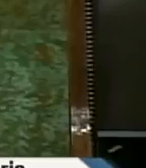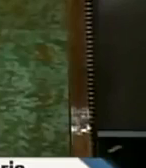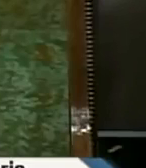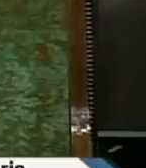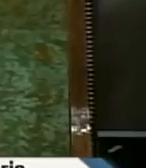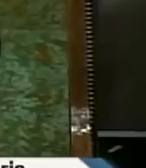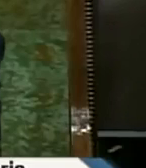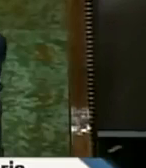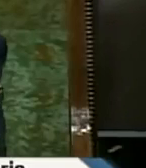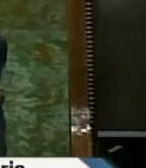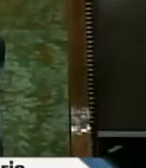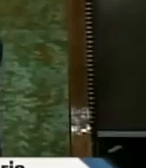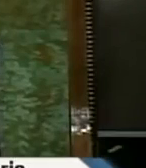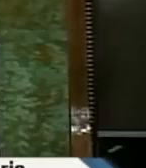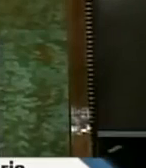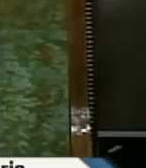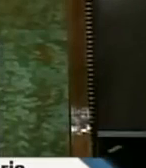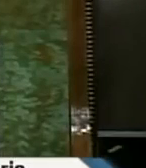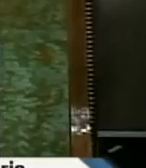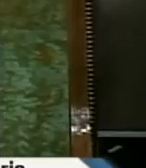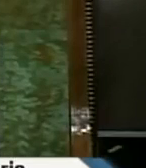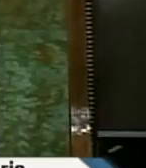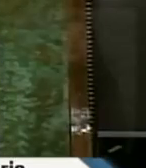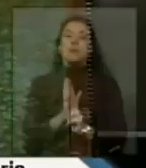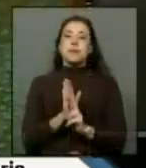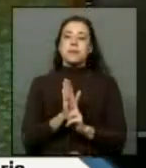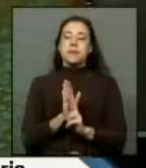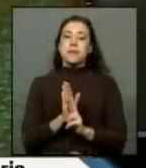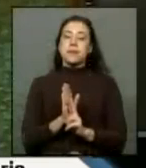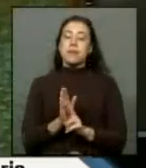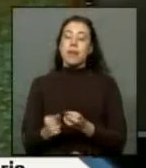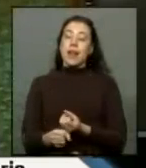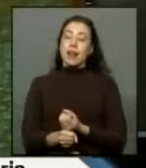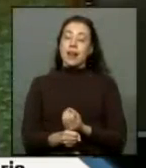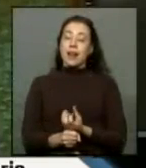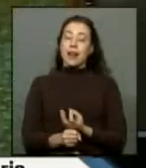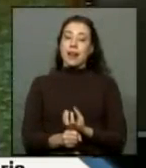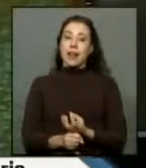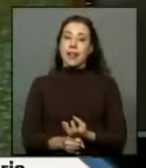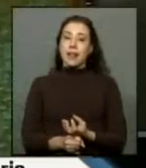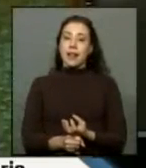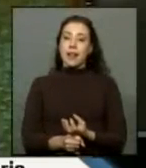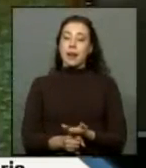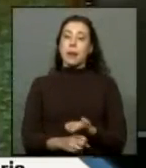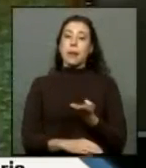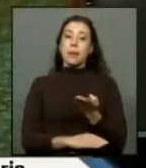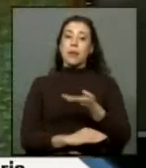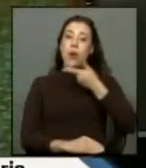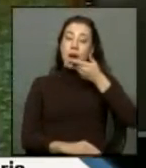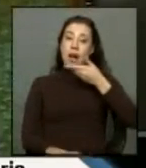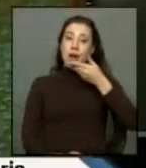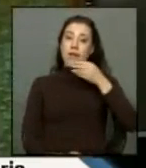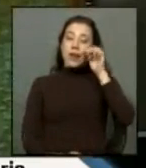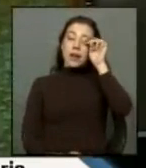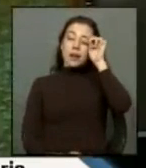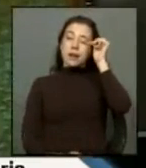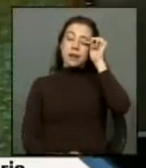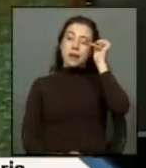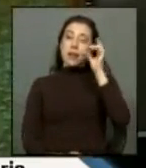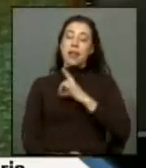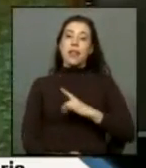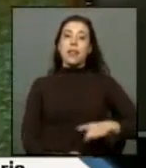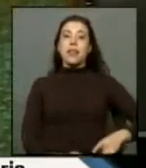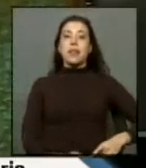en representación del partido radical socialdemócrata ha solicitado el uso de la palabra diputado